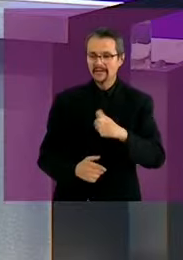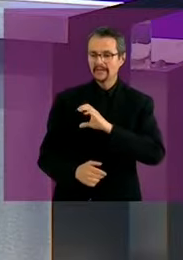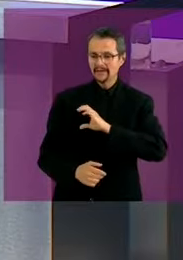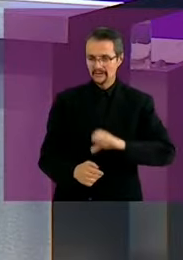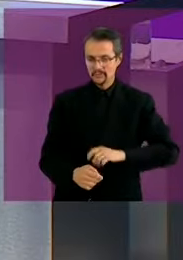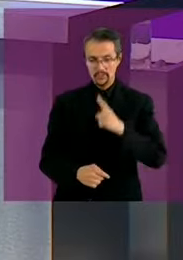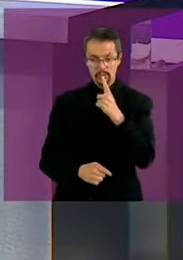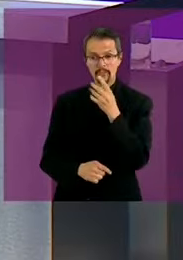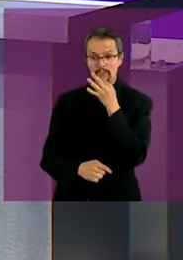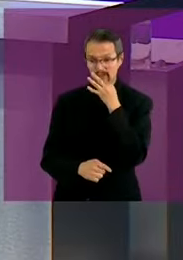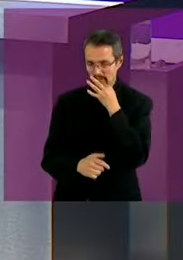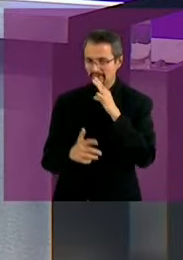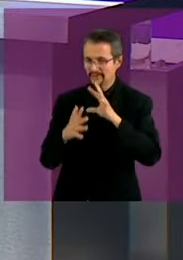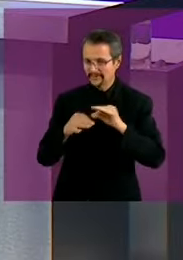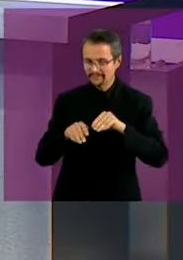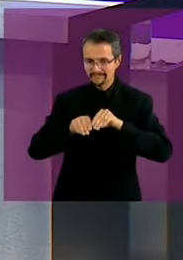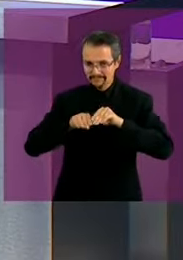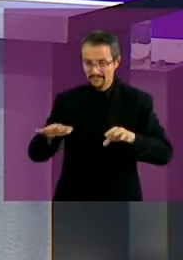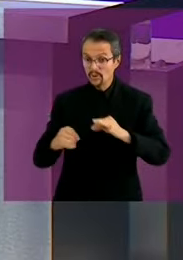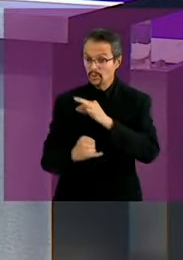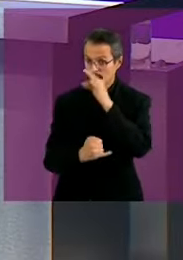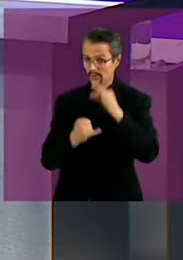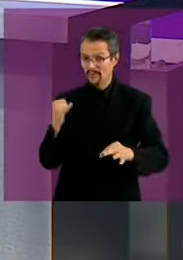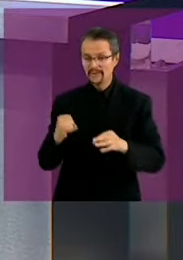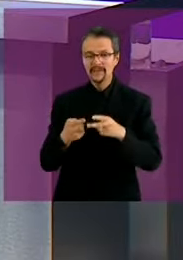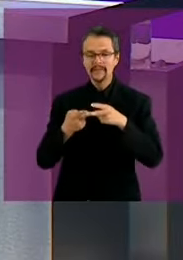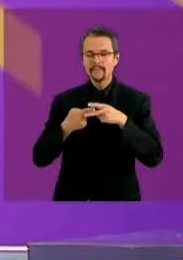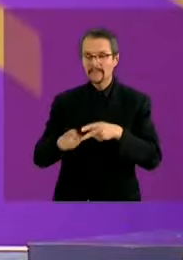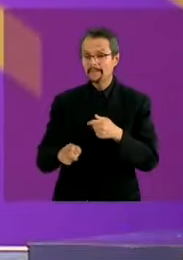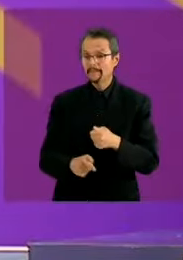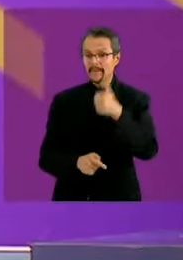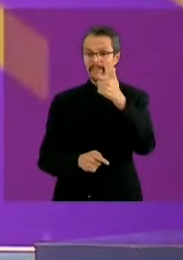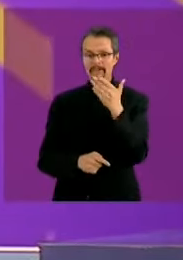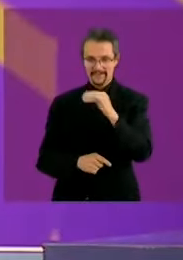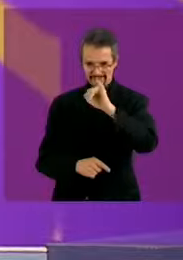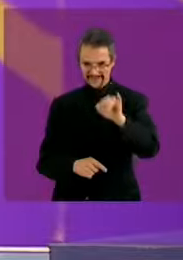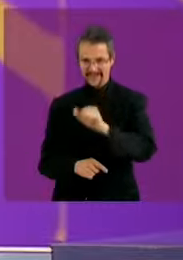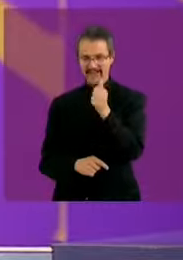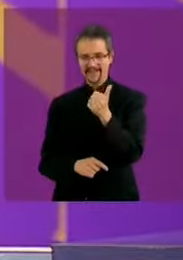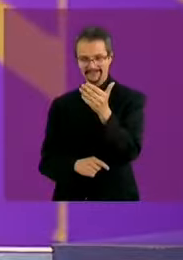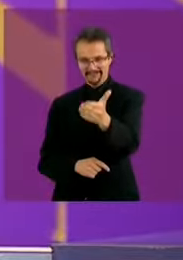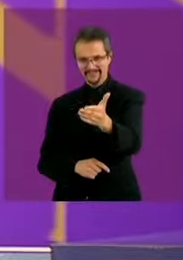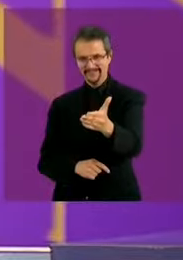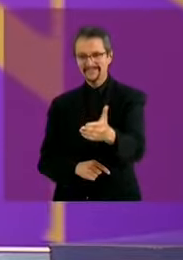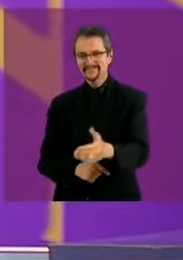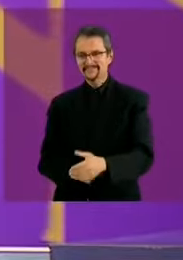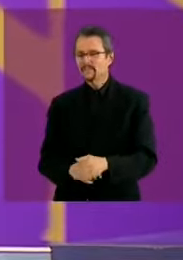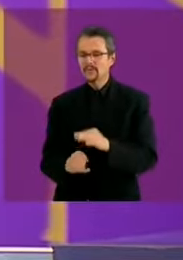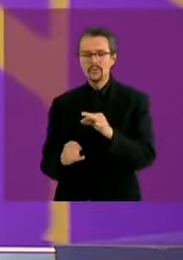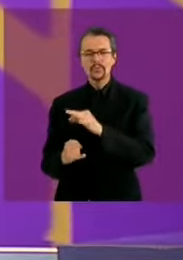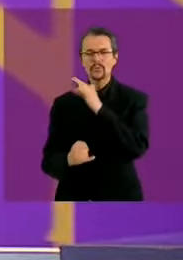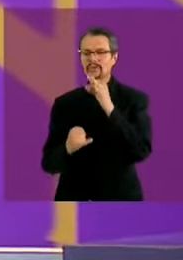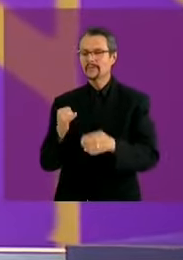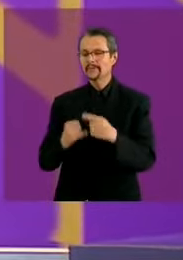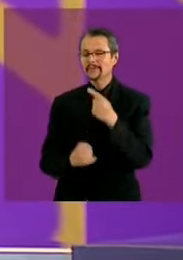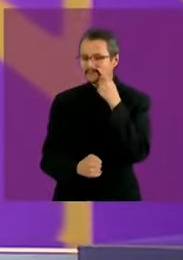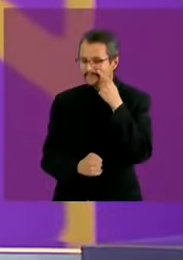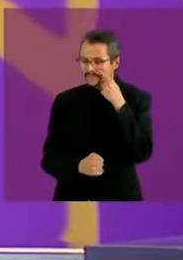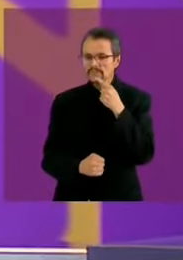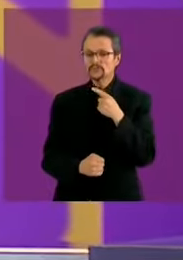empezamos con el candidato Jorge Maínez adelante sí finalmente yo lo que quiero es dar las gracias